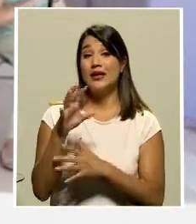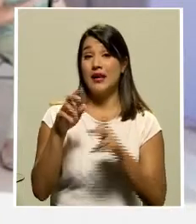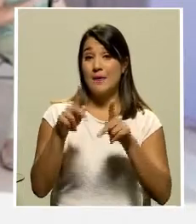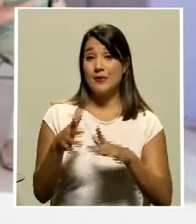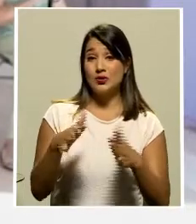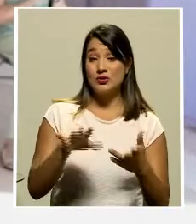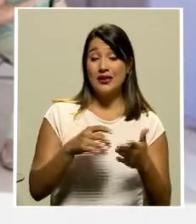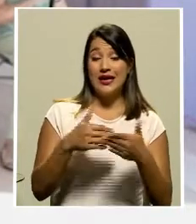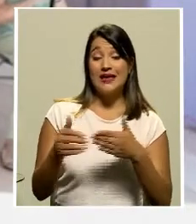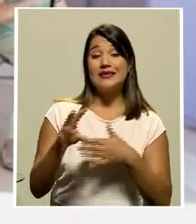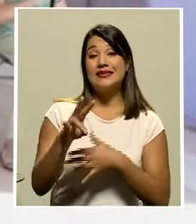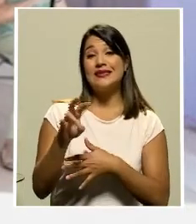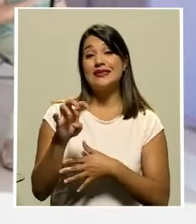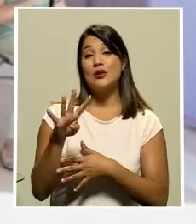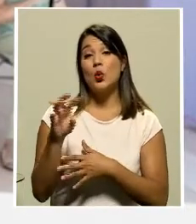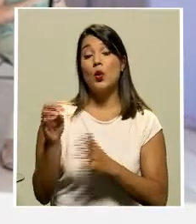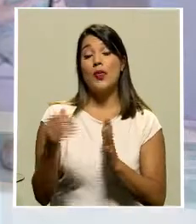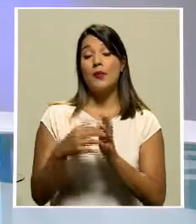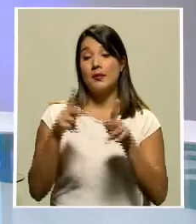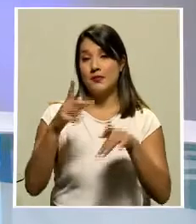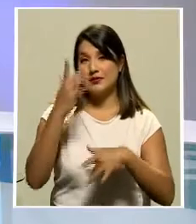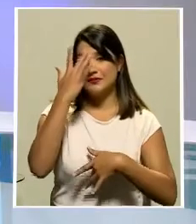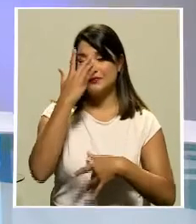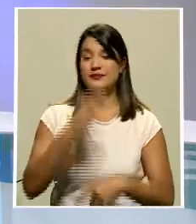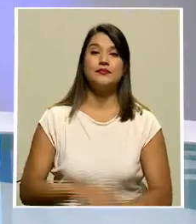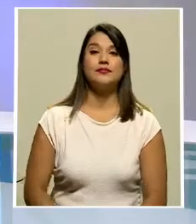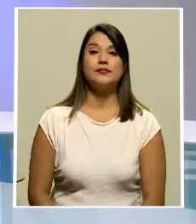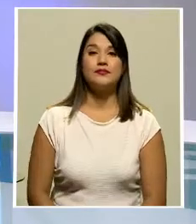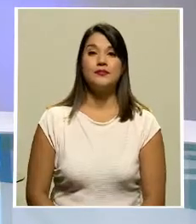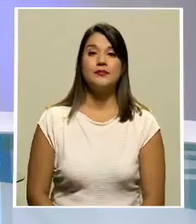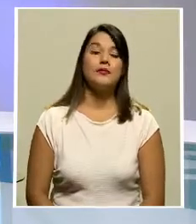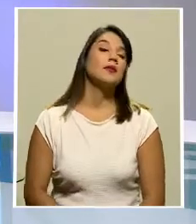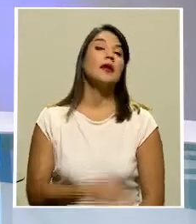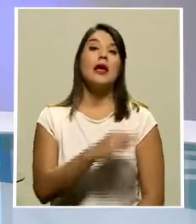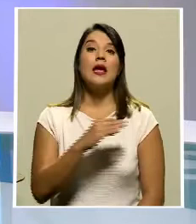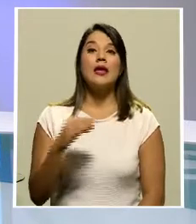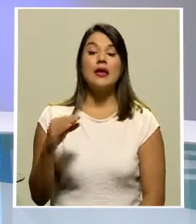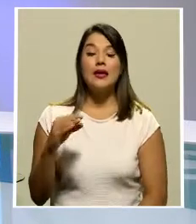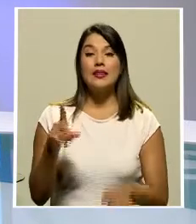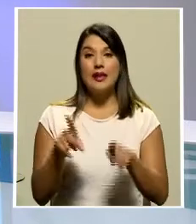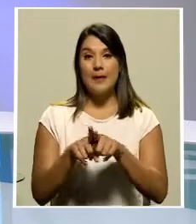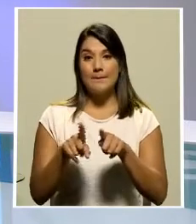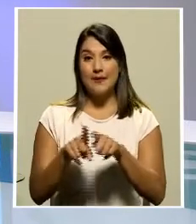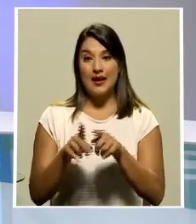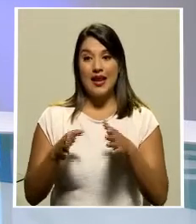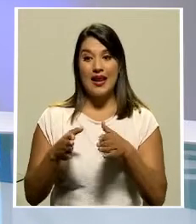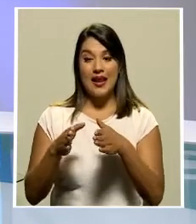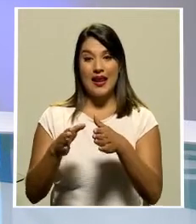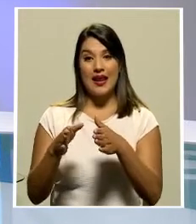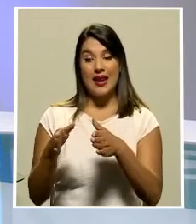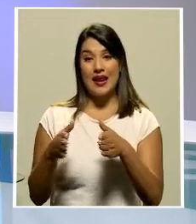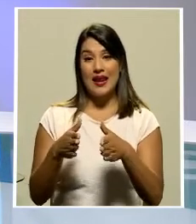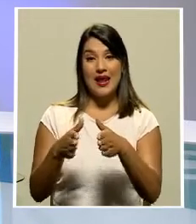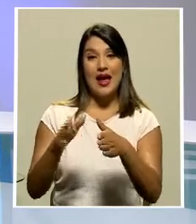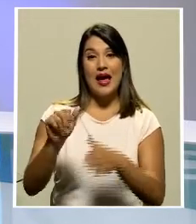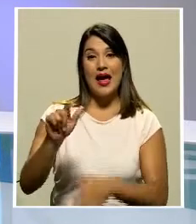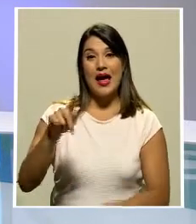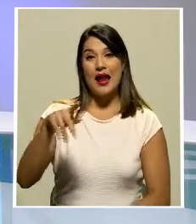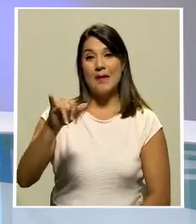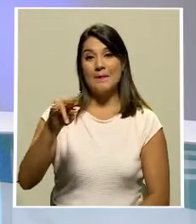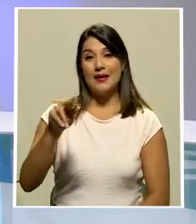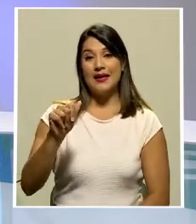740.000 contagiados y al otro lado del Atlántico la ruta alpina es cada vez más